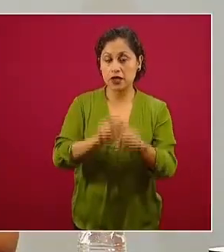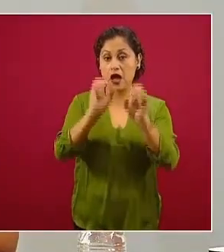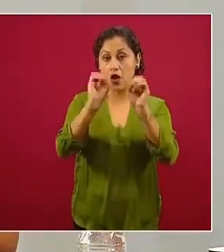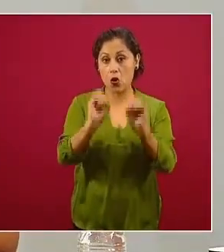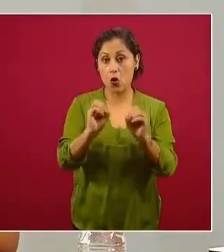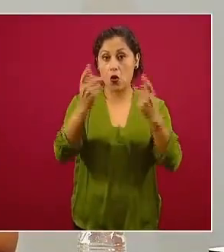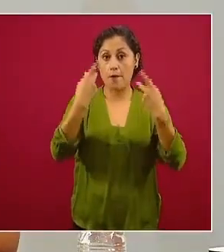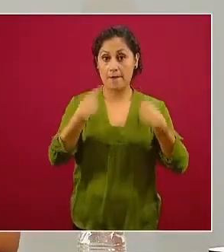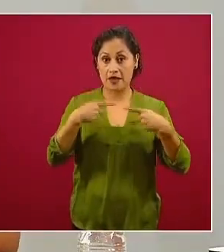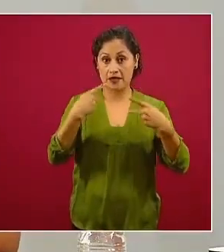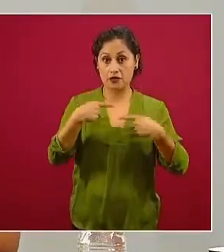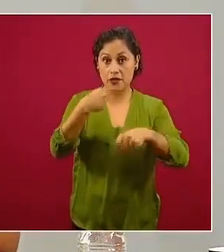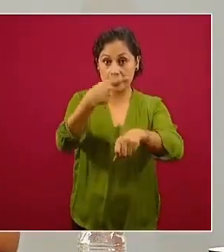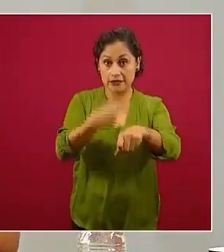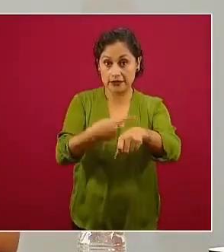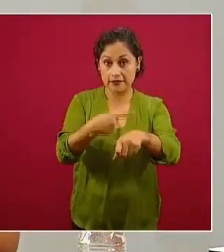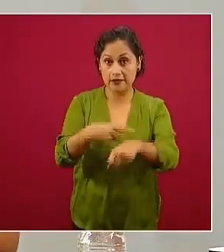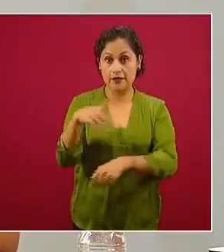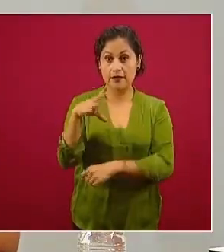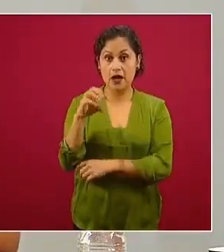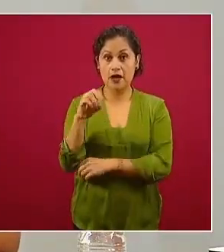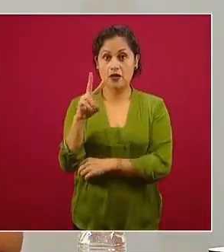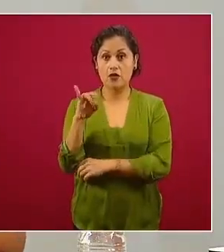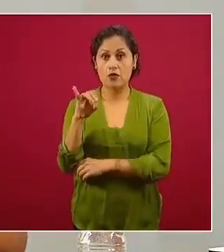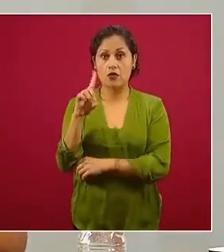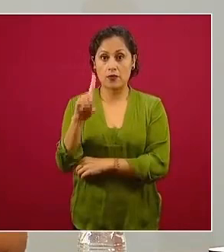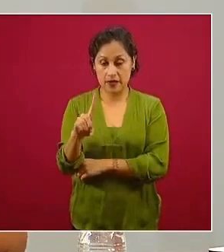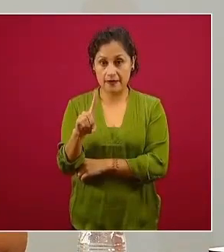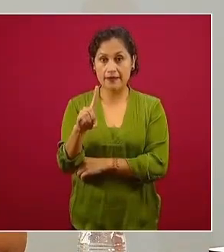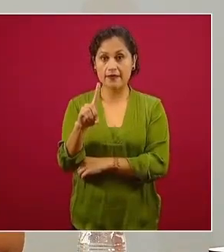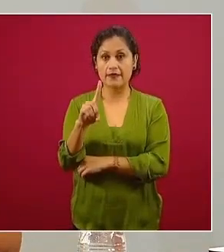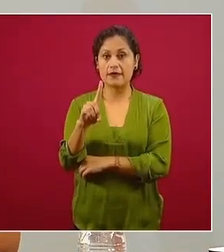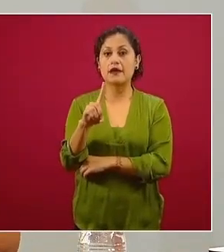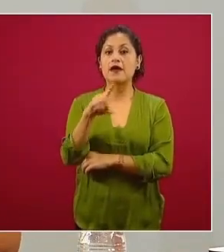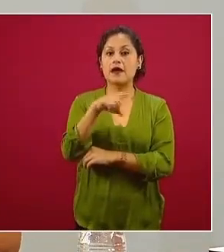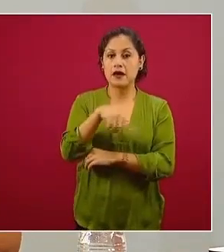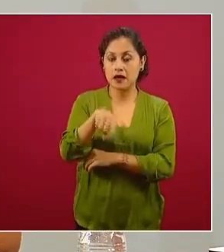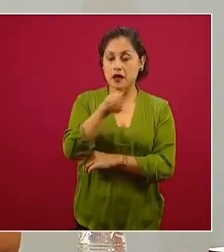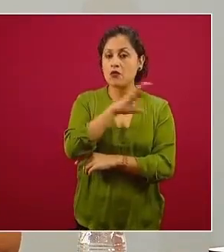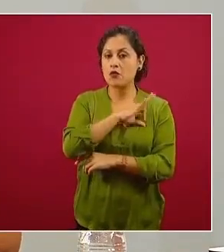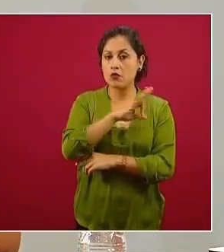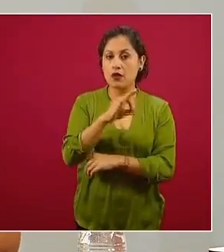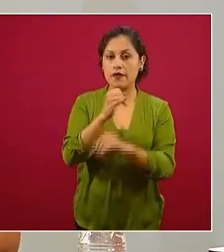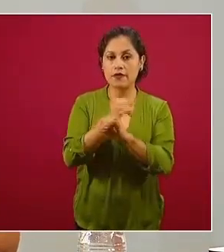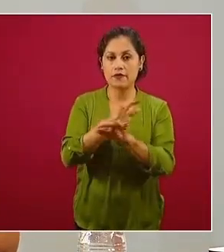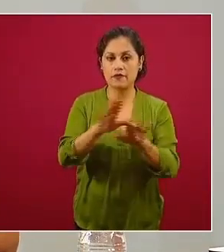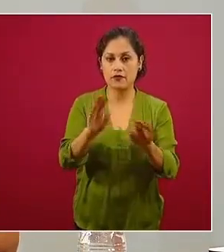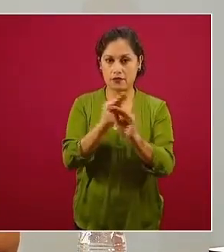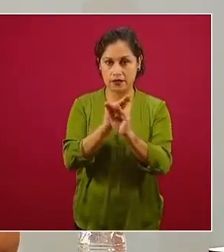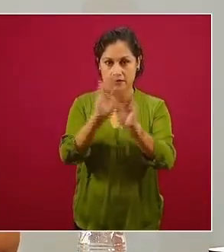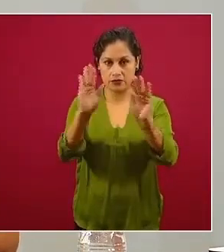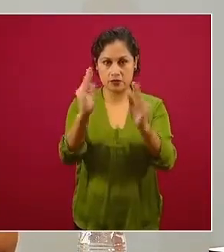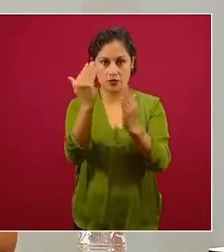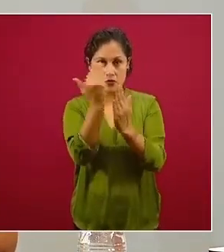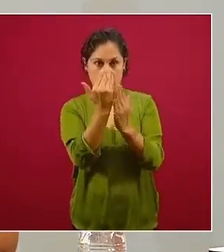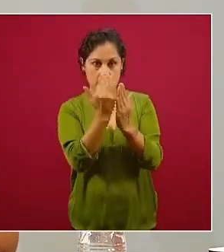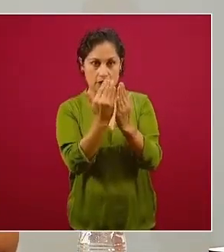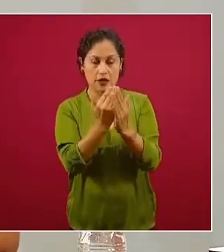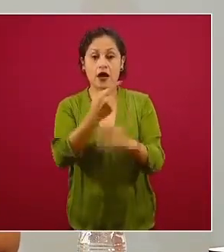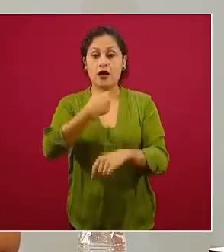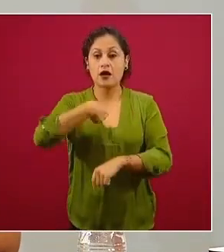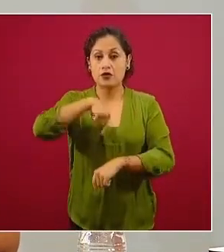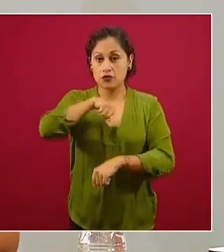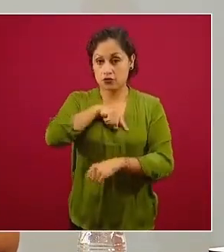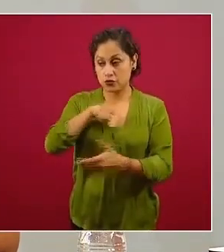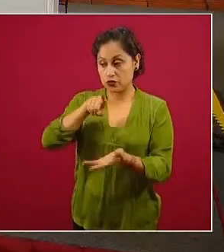COVID puedan tener acceso a esa información. Nosotros manejamos diversos protocolos